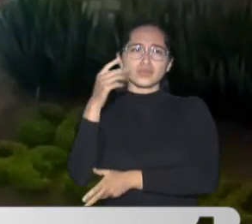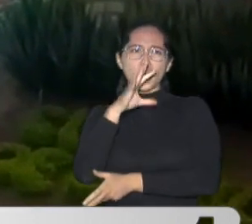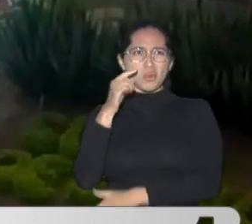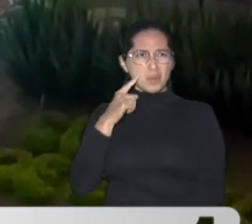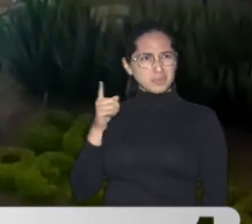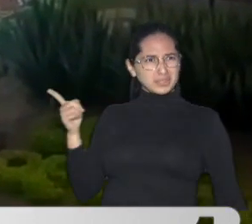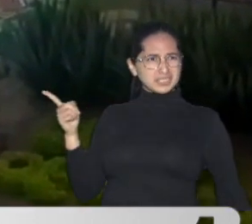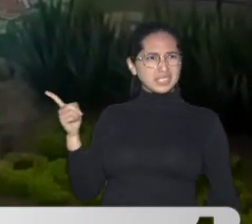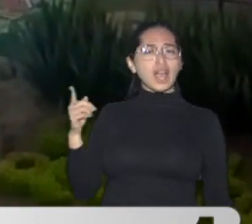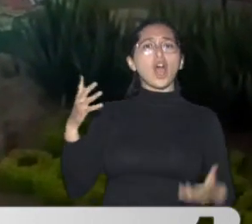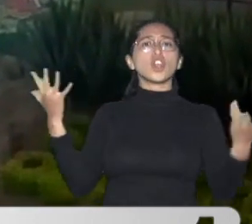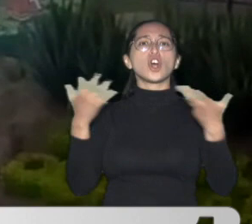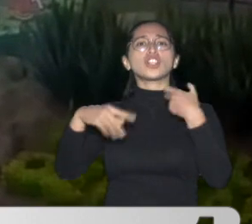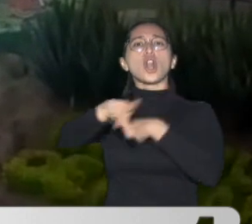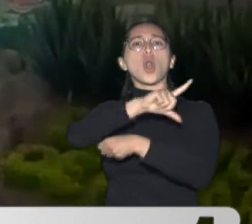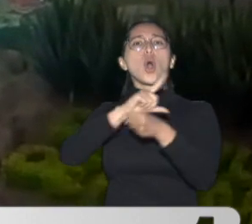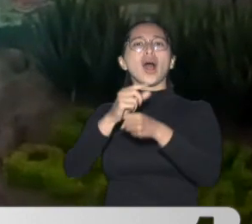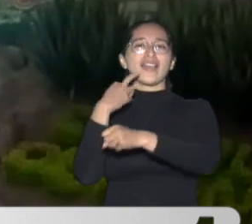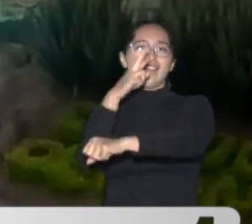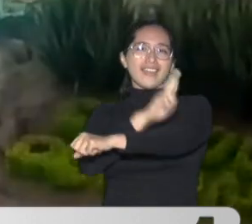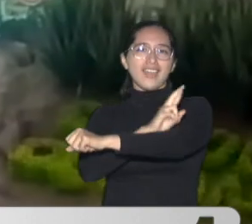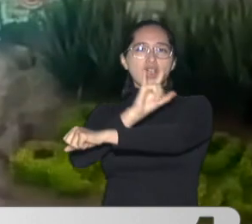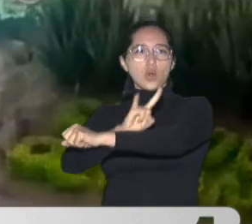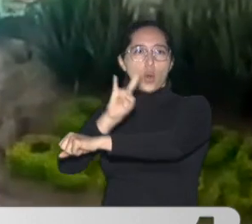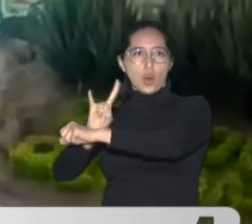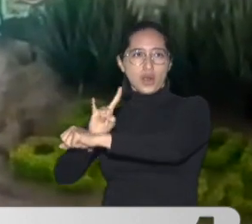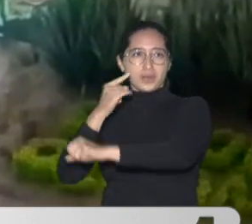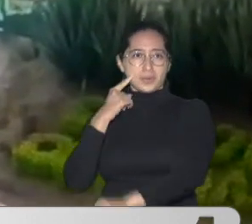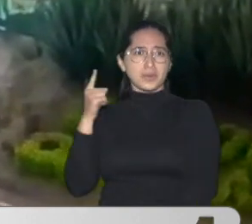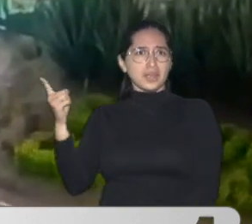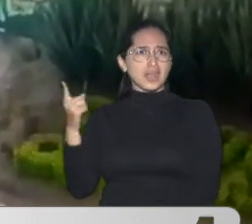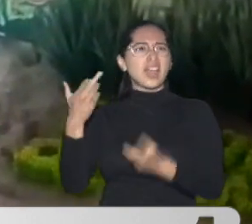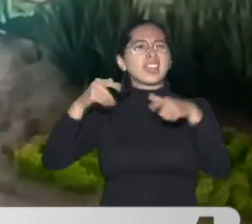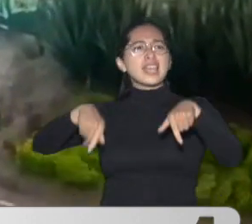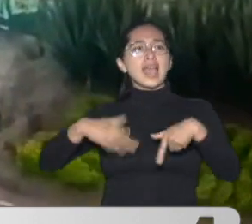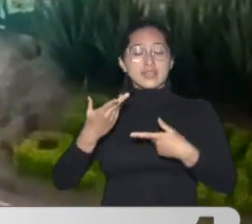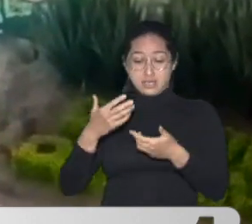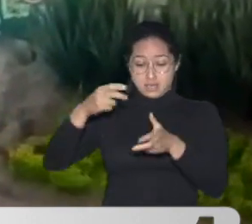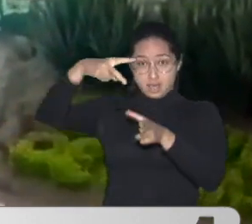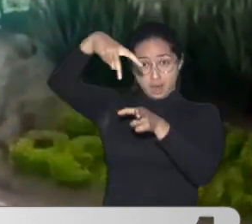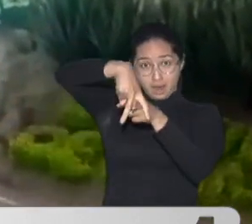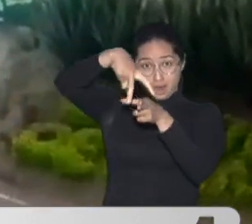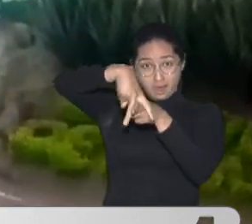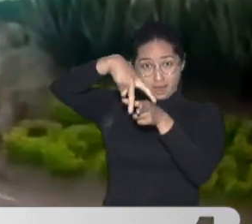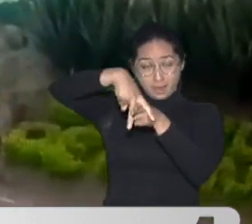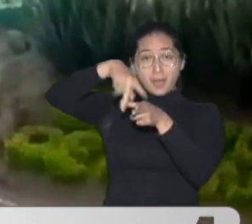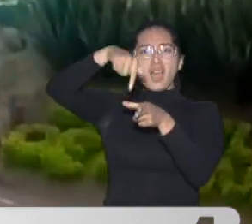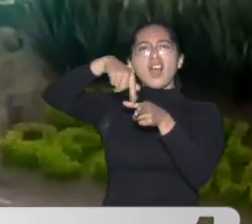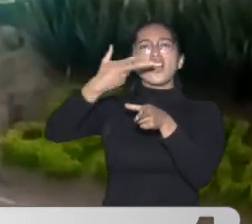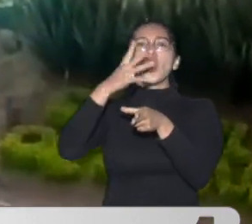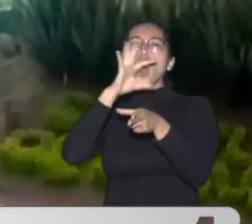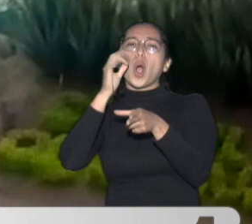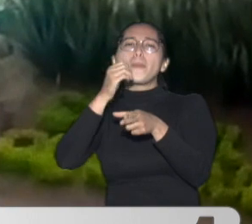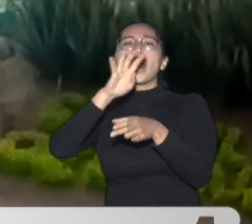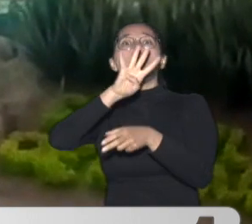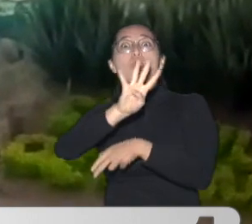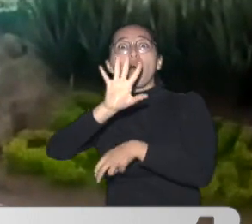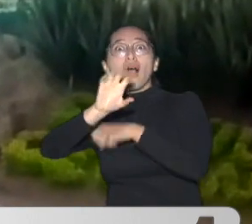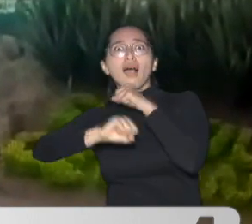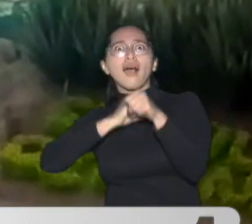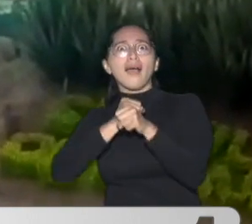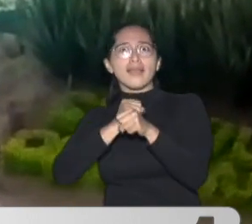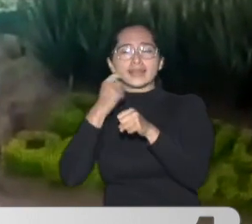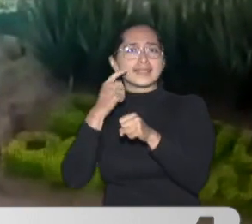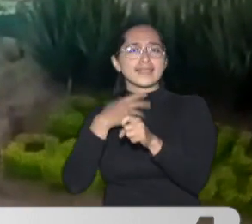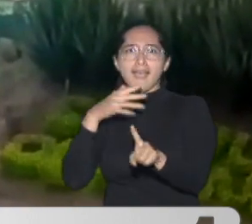velocidad en la localidad de Rafael Uribe Uribe Uribe Esta persona tiene 45 años o la víctima tiene 45 años y quedó con